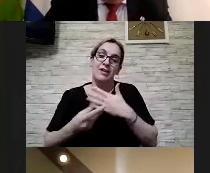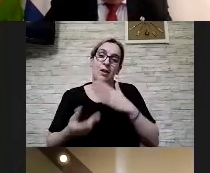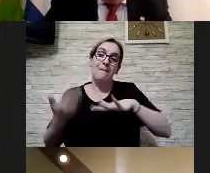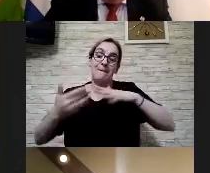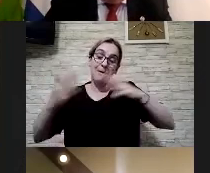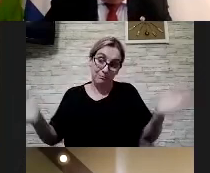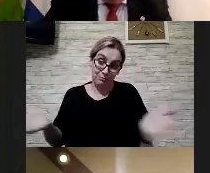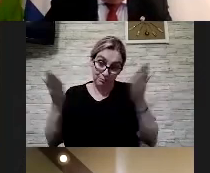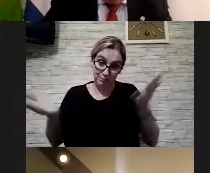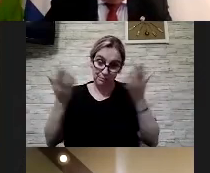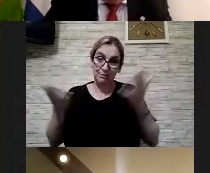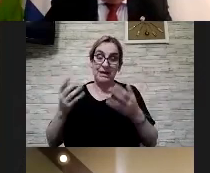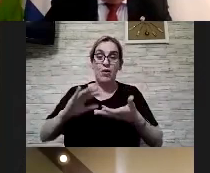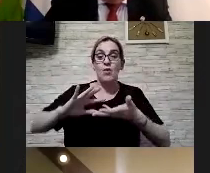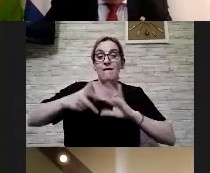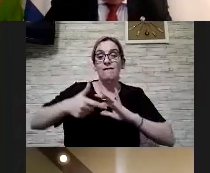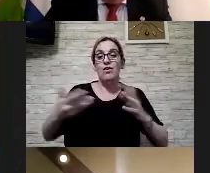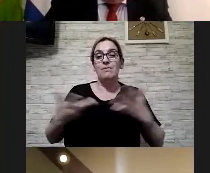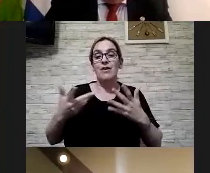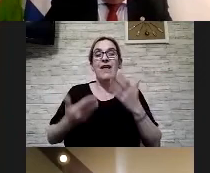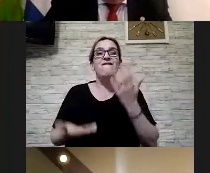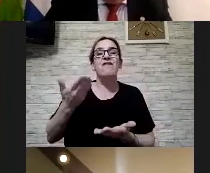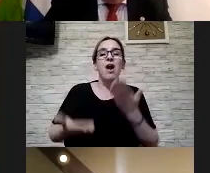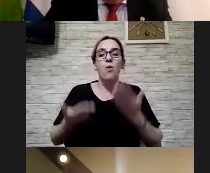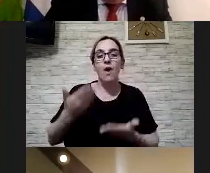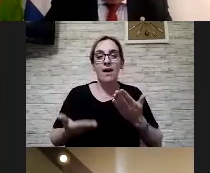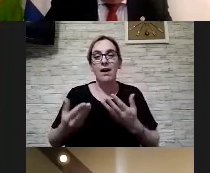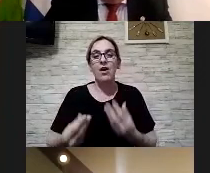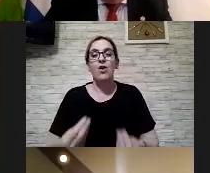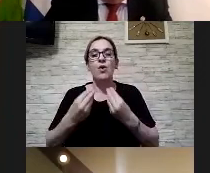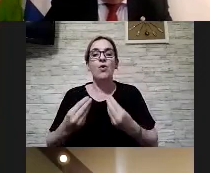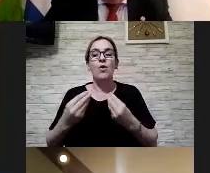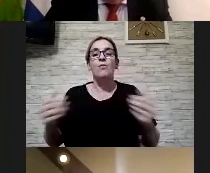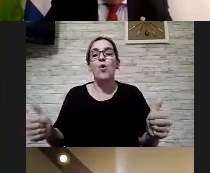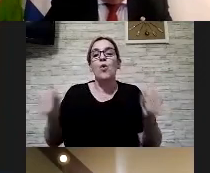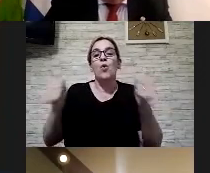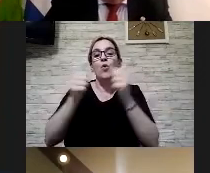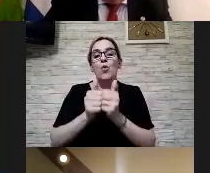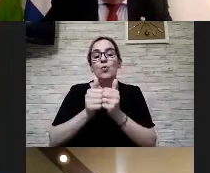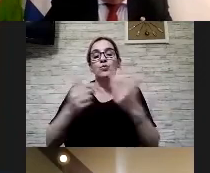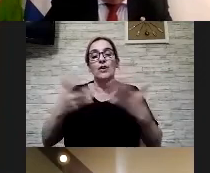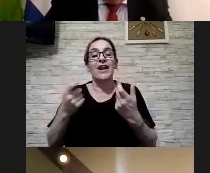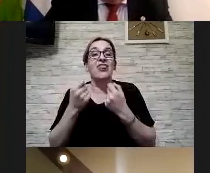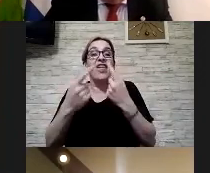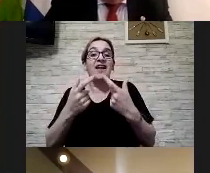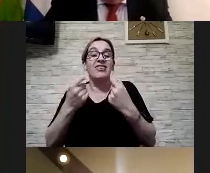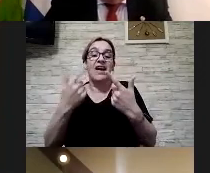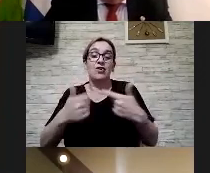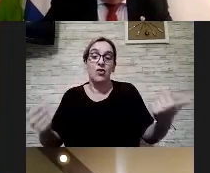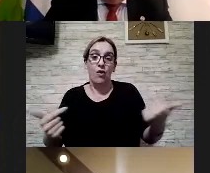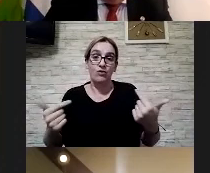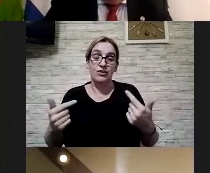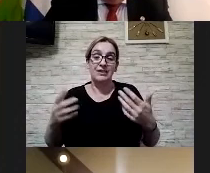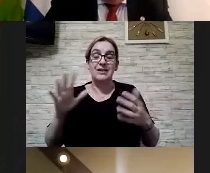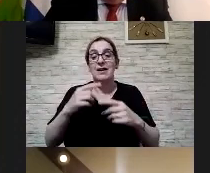establecer una forma de evaluar esto también va de la mano con el poder generar registro entonces bueno uno cuando va haciendo las